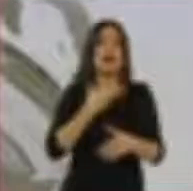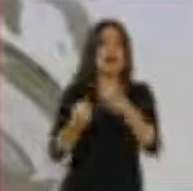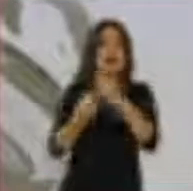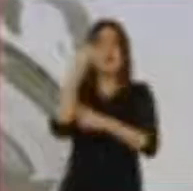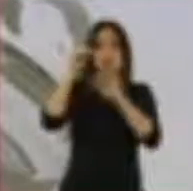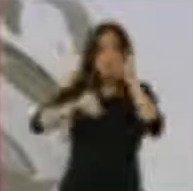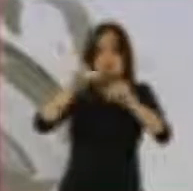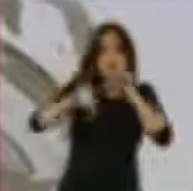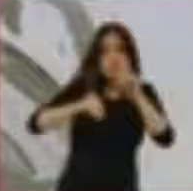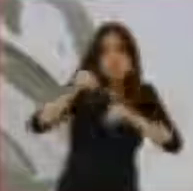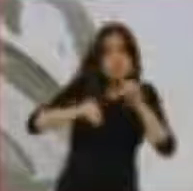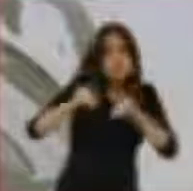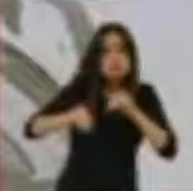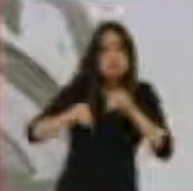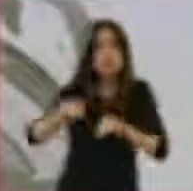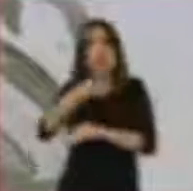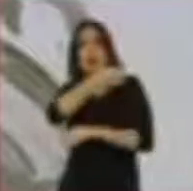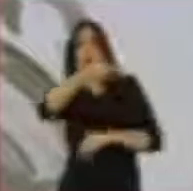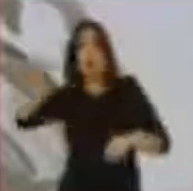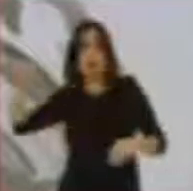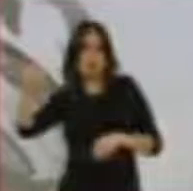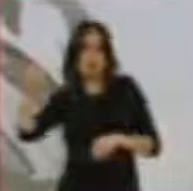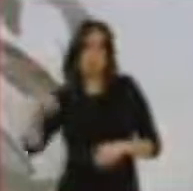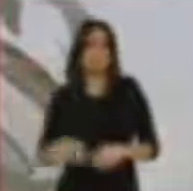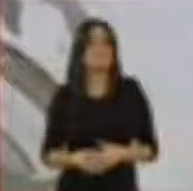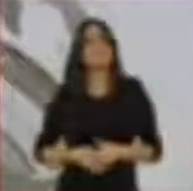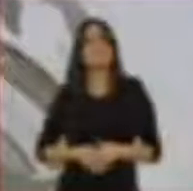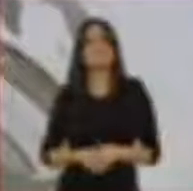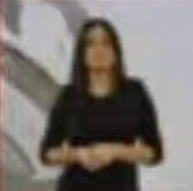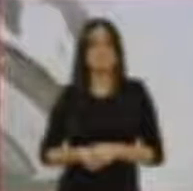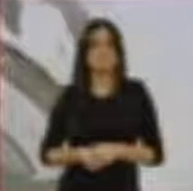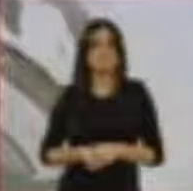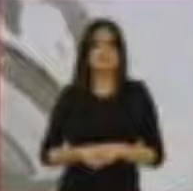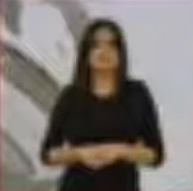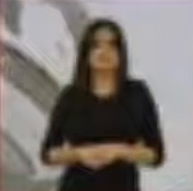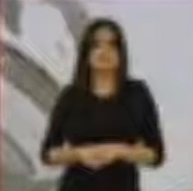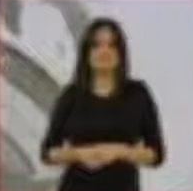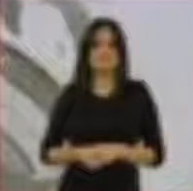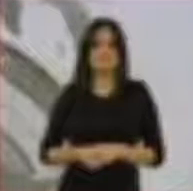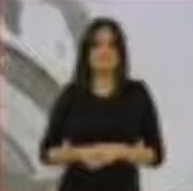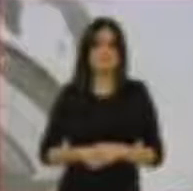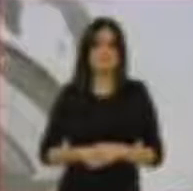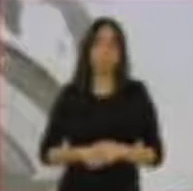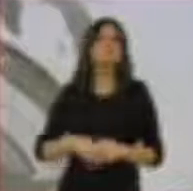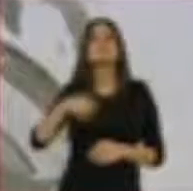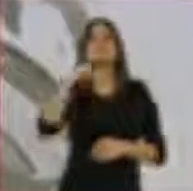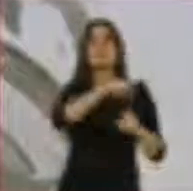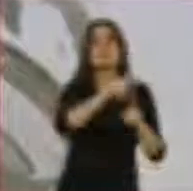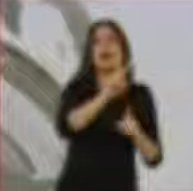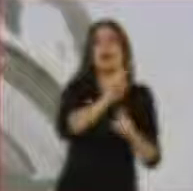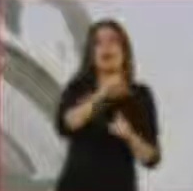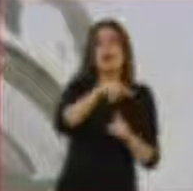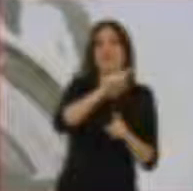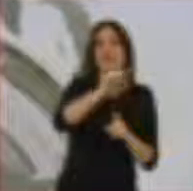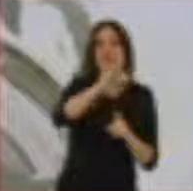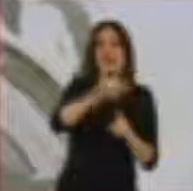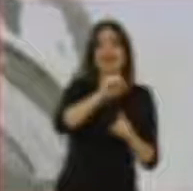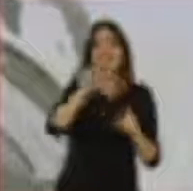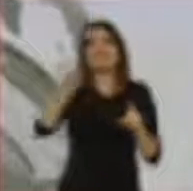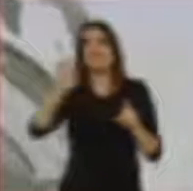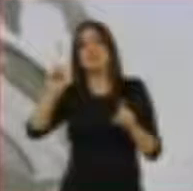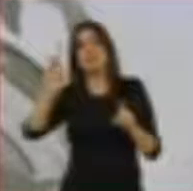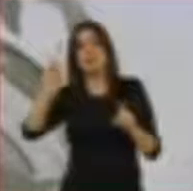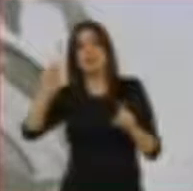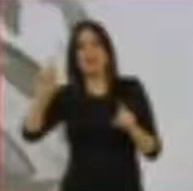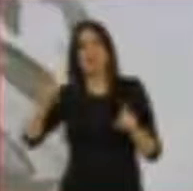institucional, un diseño en algún sentido experimental, ¿No? No, no, las ventajas y las desventajas las